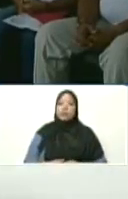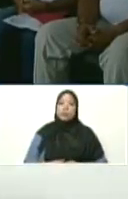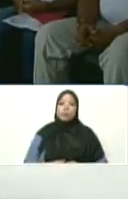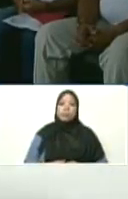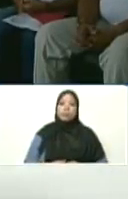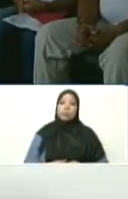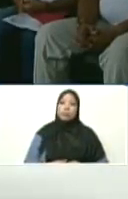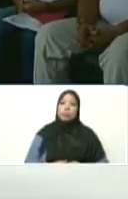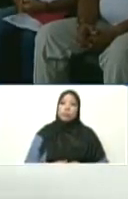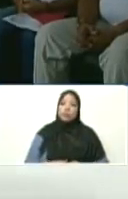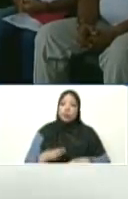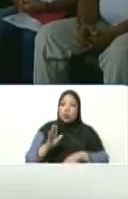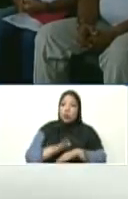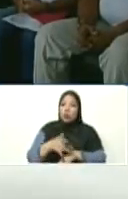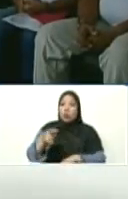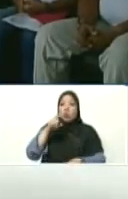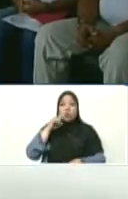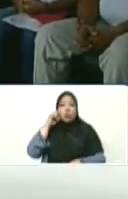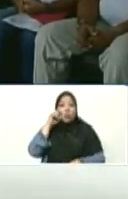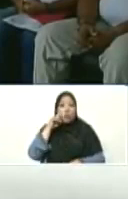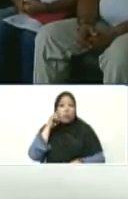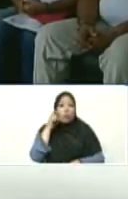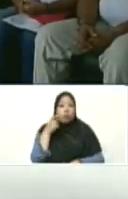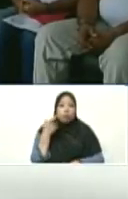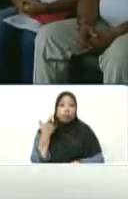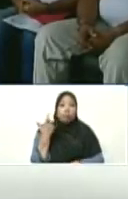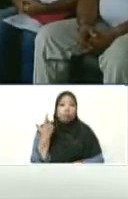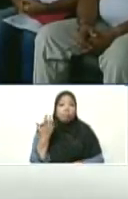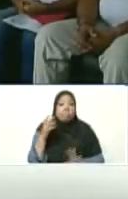porque este rosadito nos pone sospechoso a los dos,